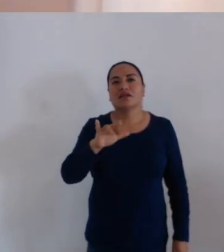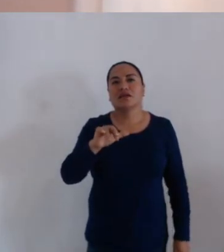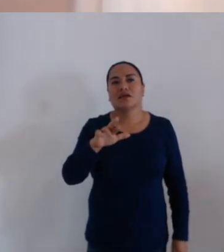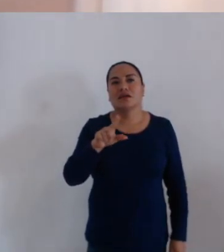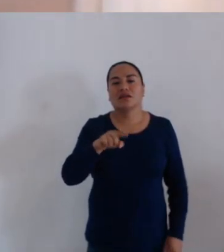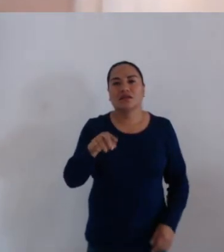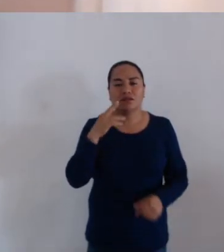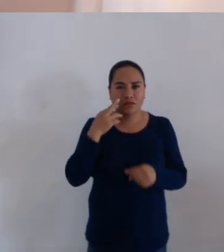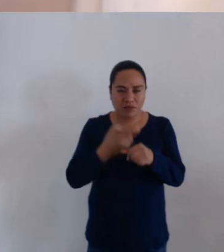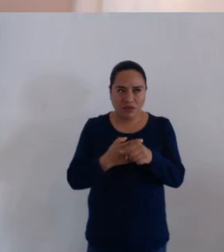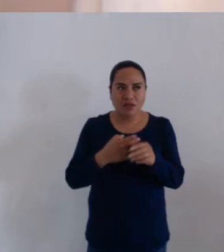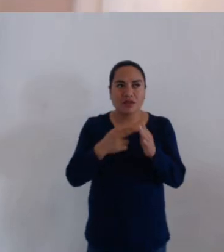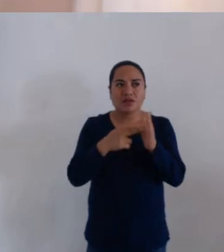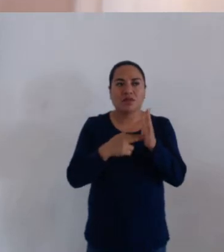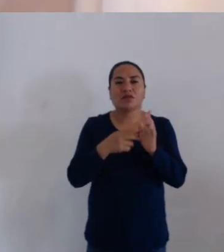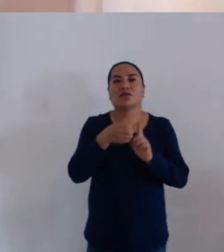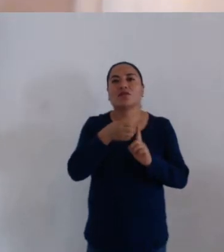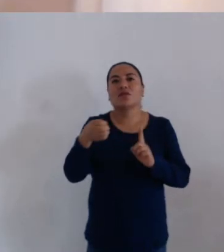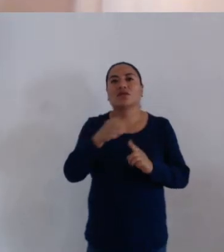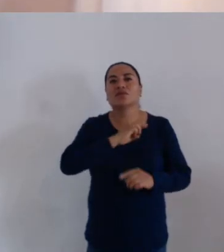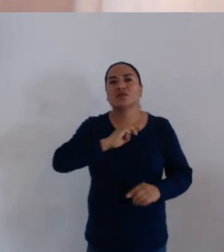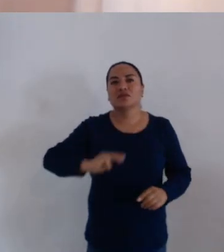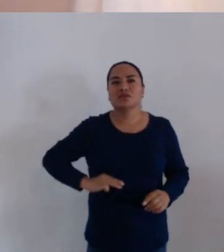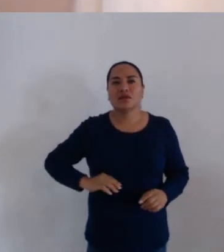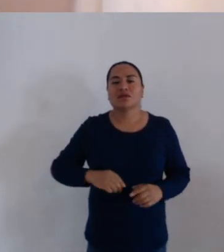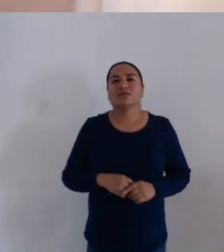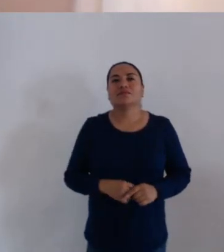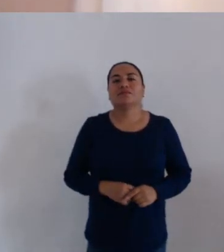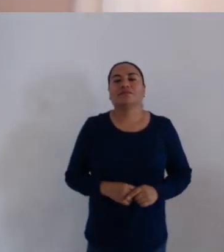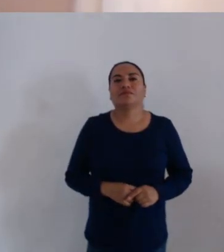Regidor de Bienestar y de Normatividad y Nomenclatura Municipal.